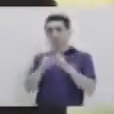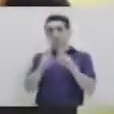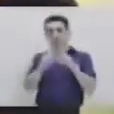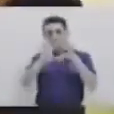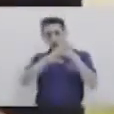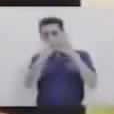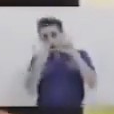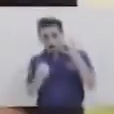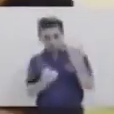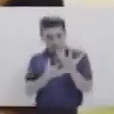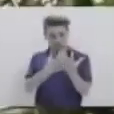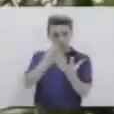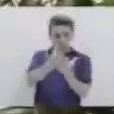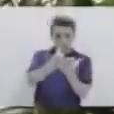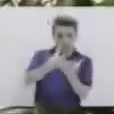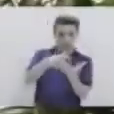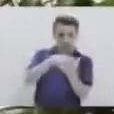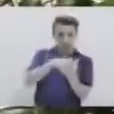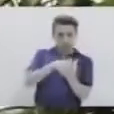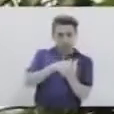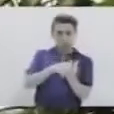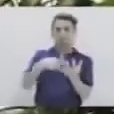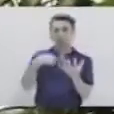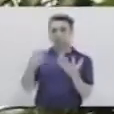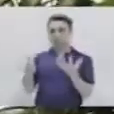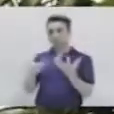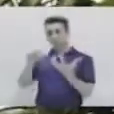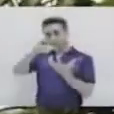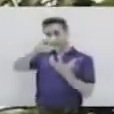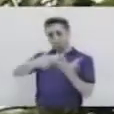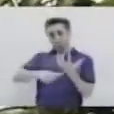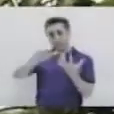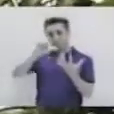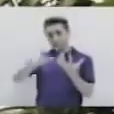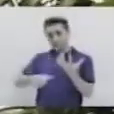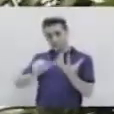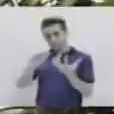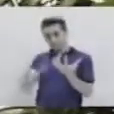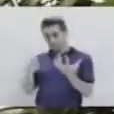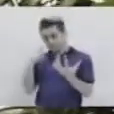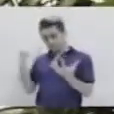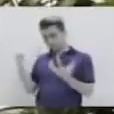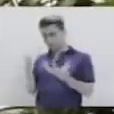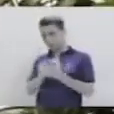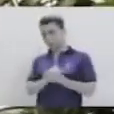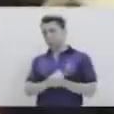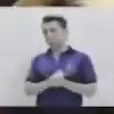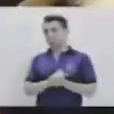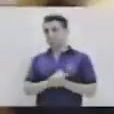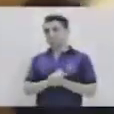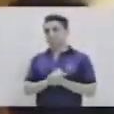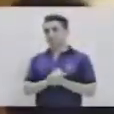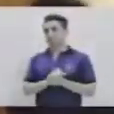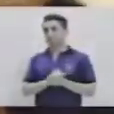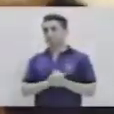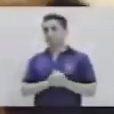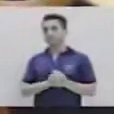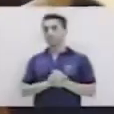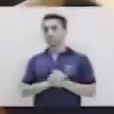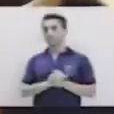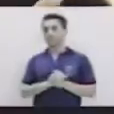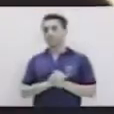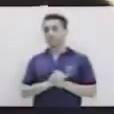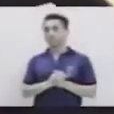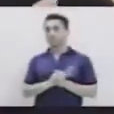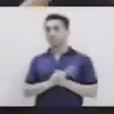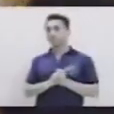simulando que tenemos la fruta aquí y con la mano que sí es dominante usamos esto, así. Y como